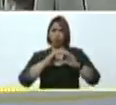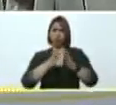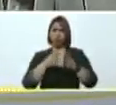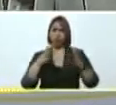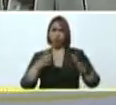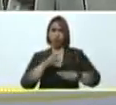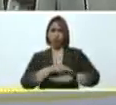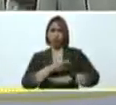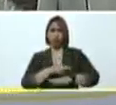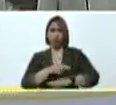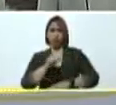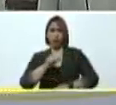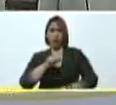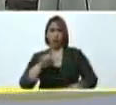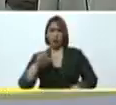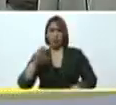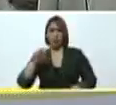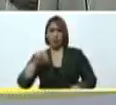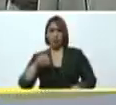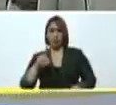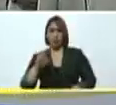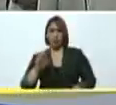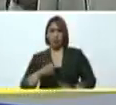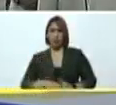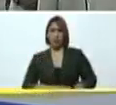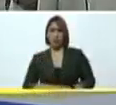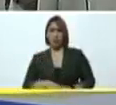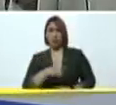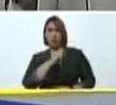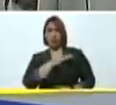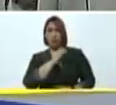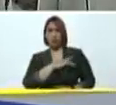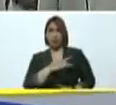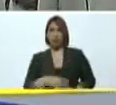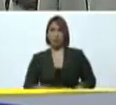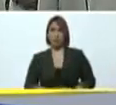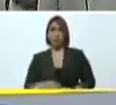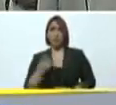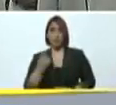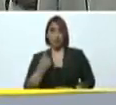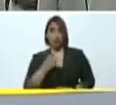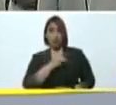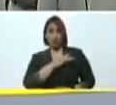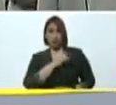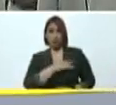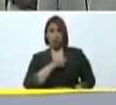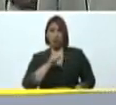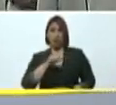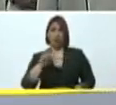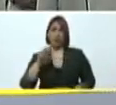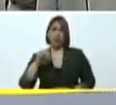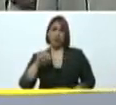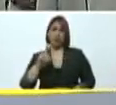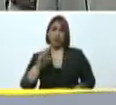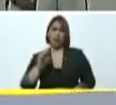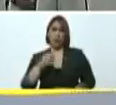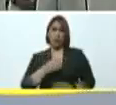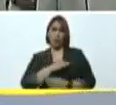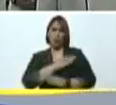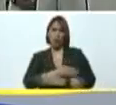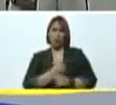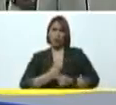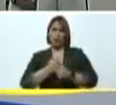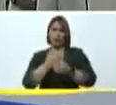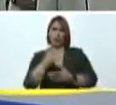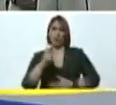el doctor Salvador Allende en Chile hace falta un Salvador Allende en Chile con valentía no una izquierda cobarde